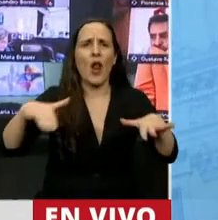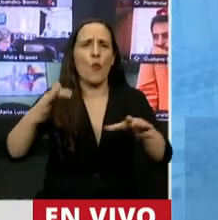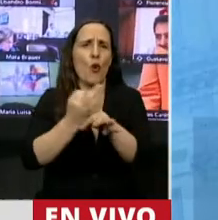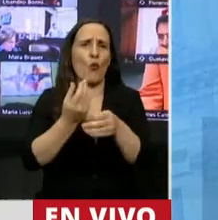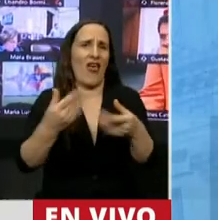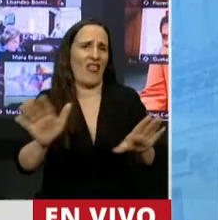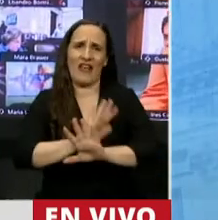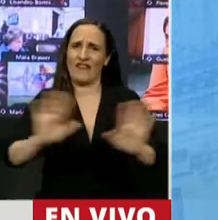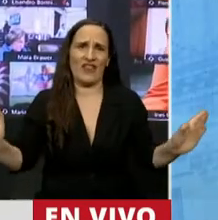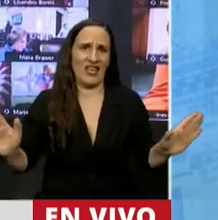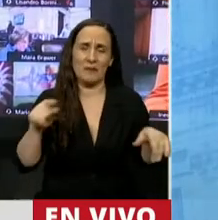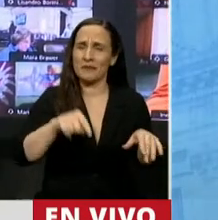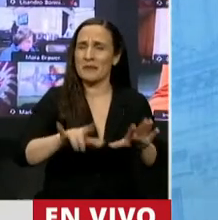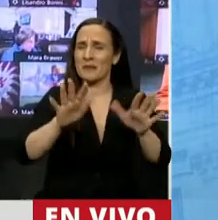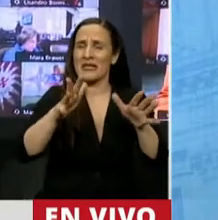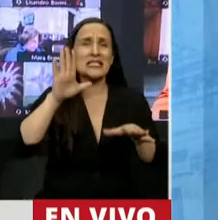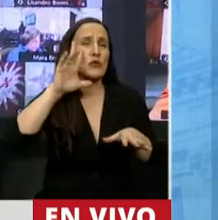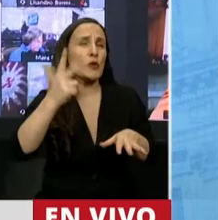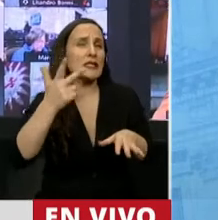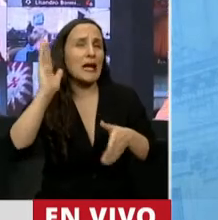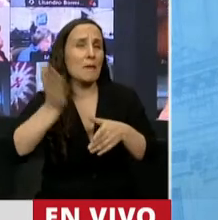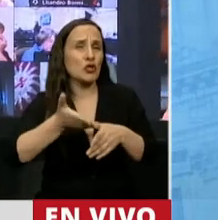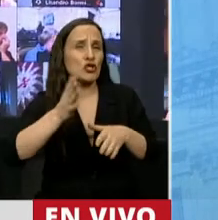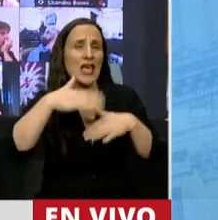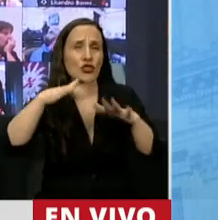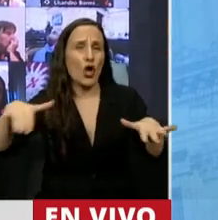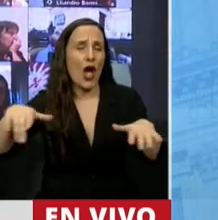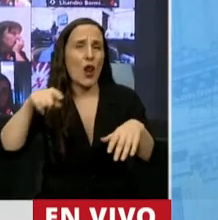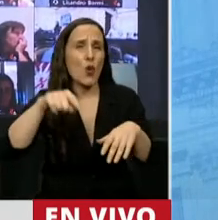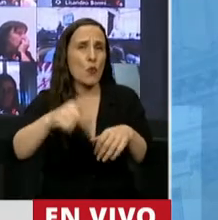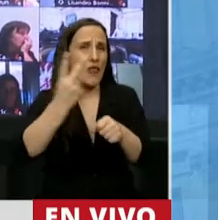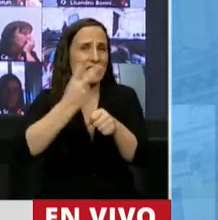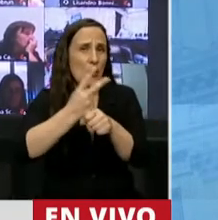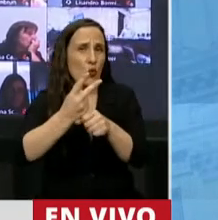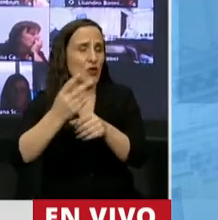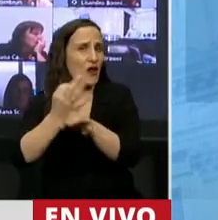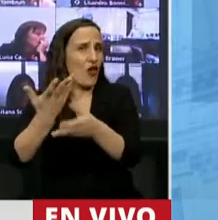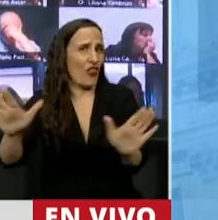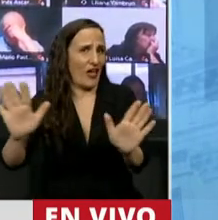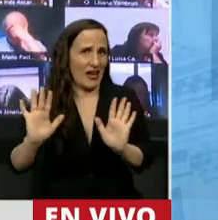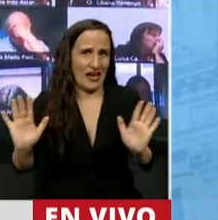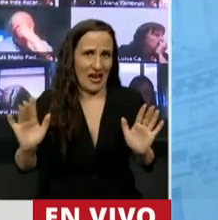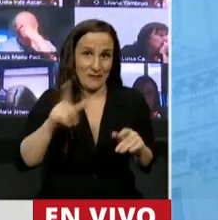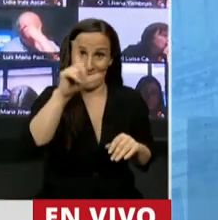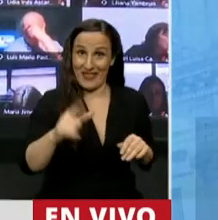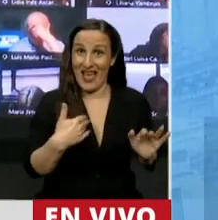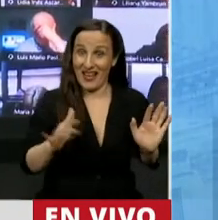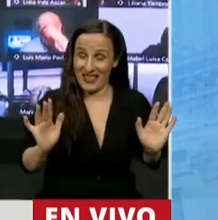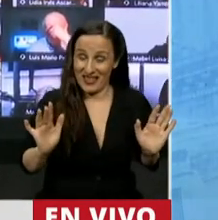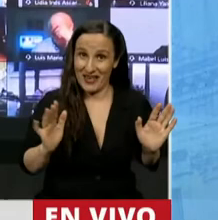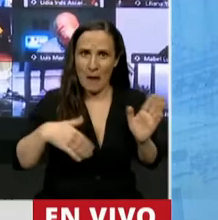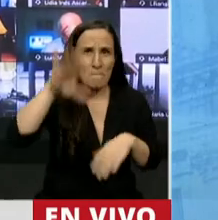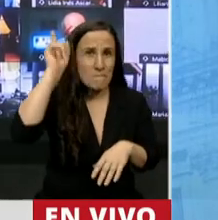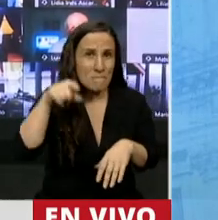que hoy es de más del 53% de los alumnos secundarios en la República Argentina y sobre todo